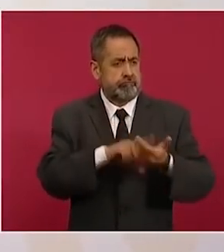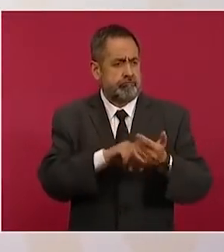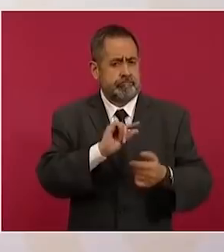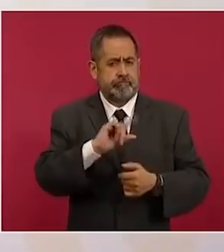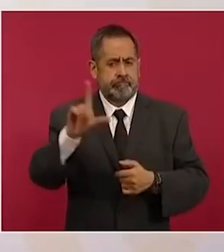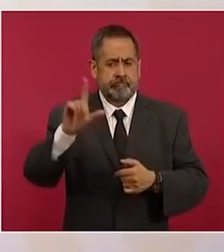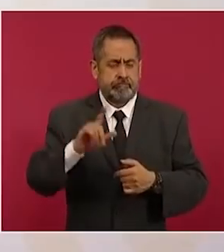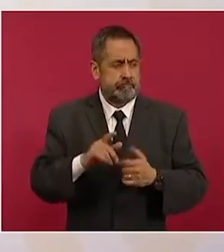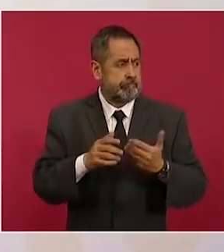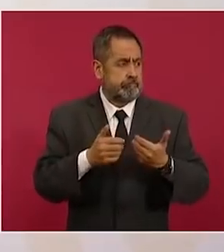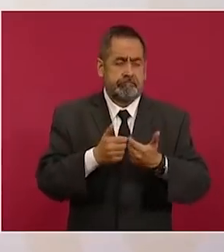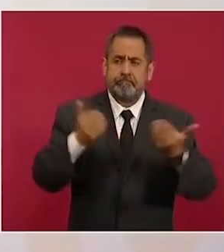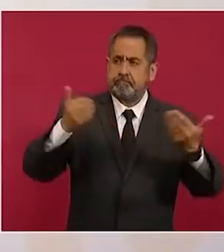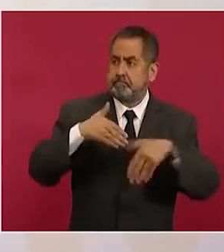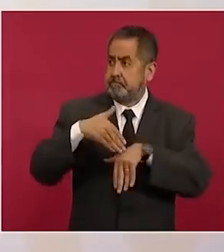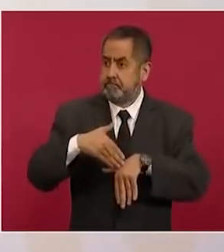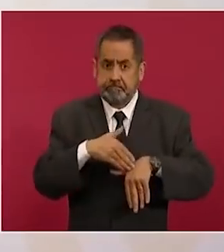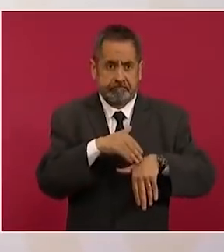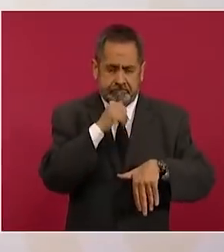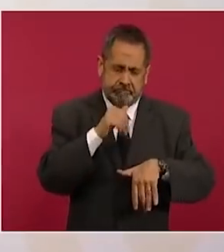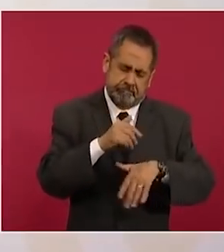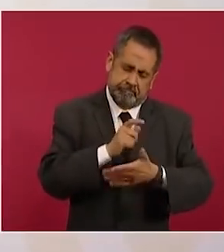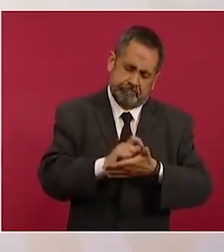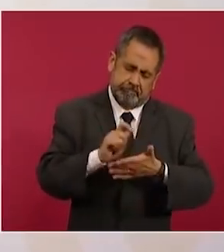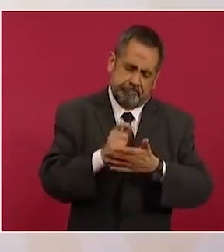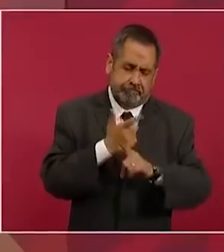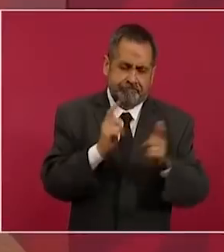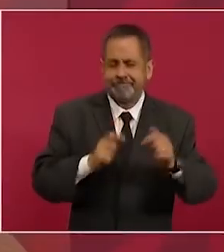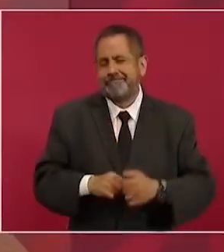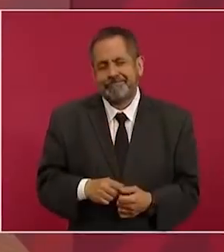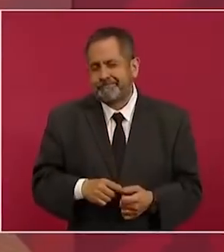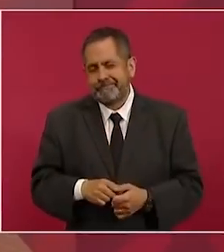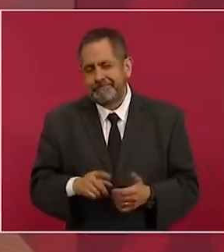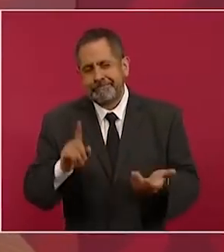independientes. No,